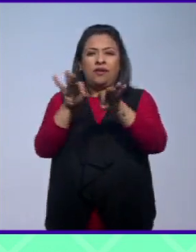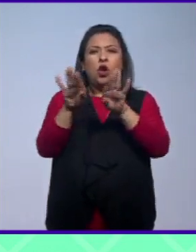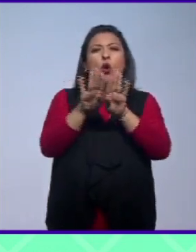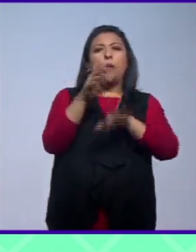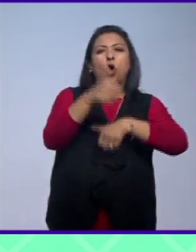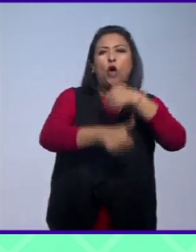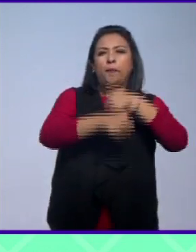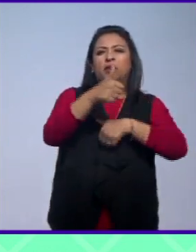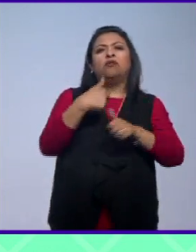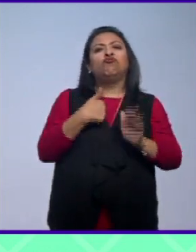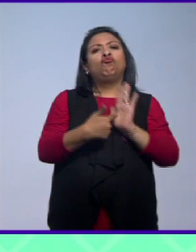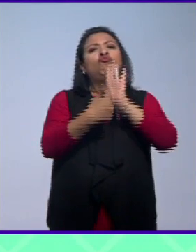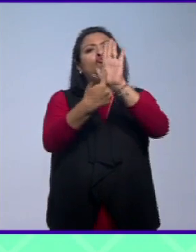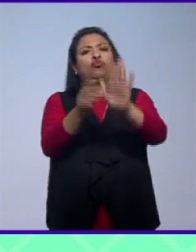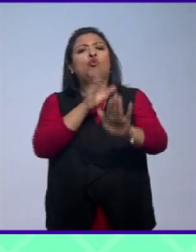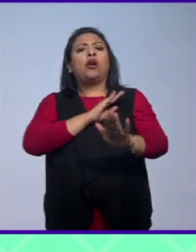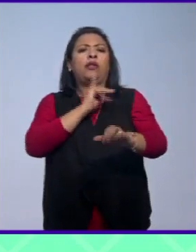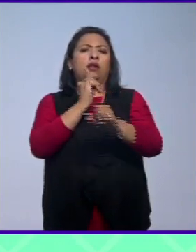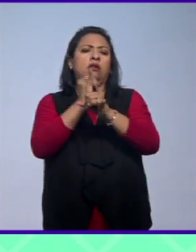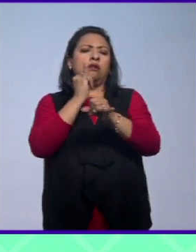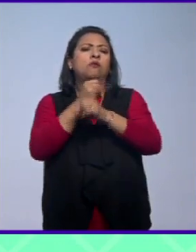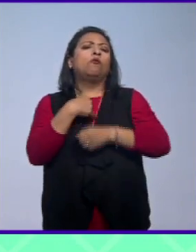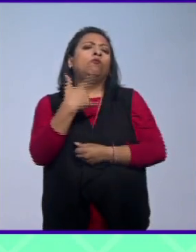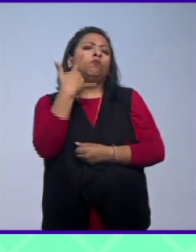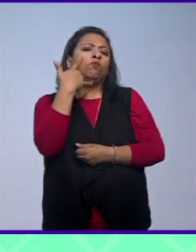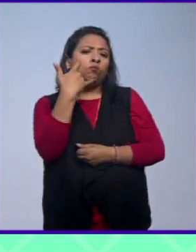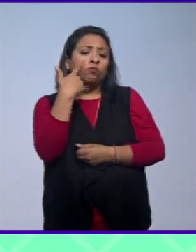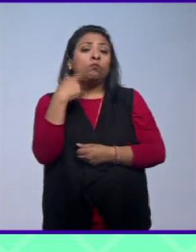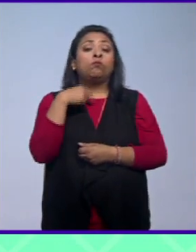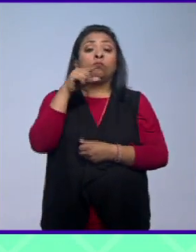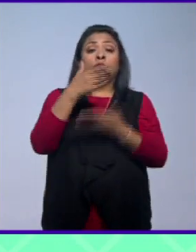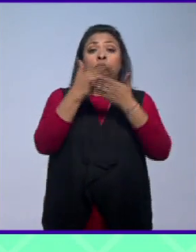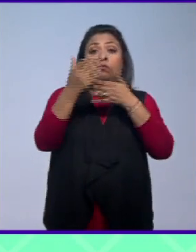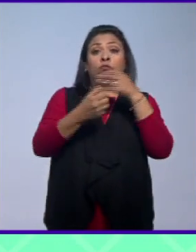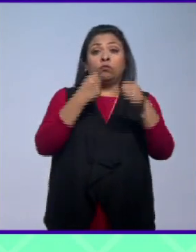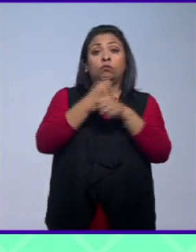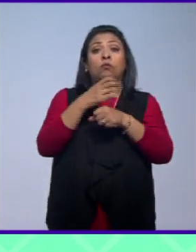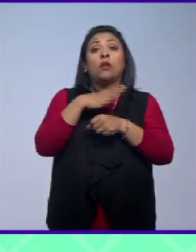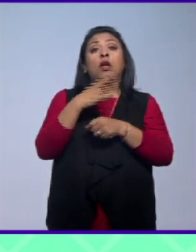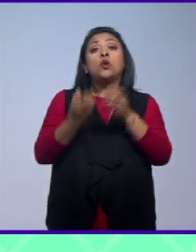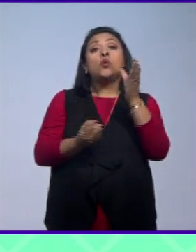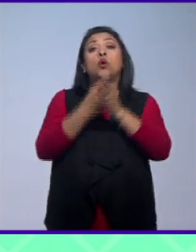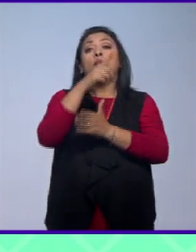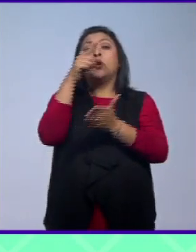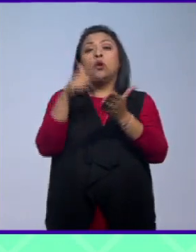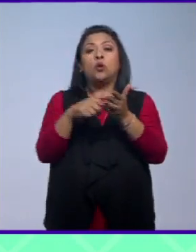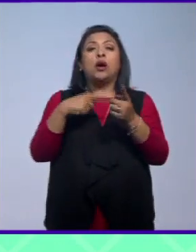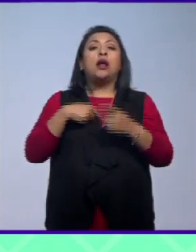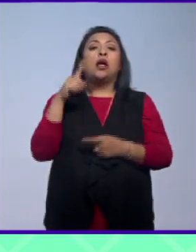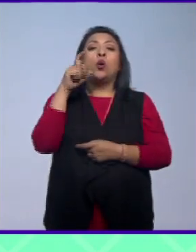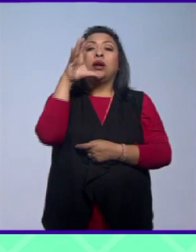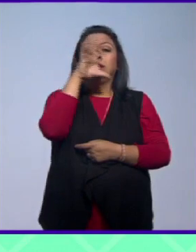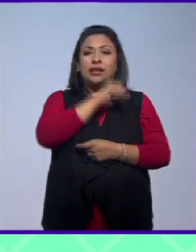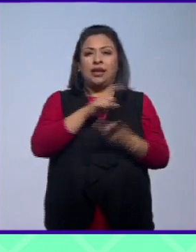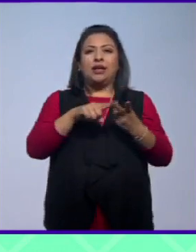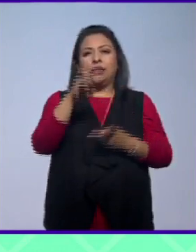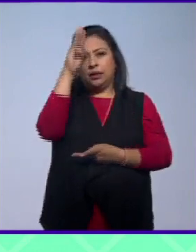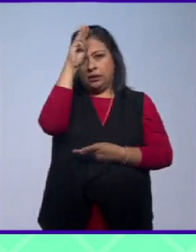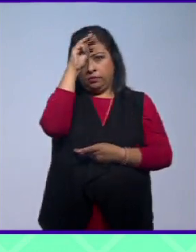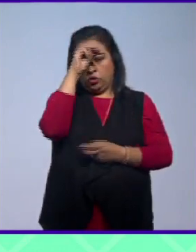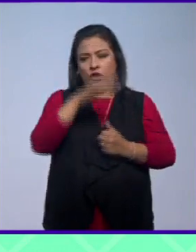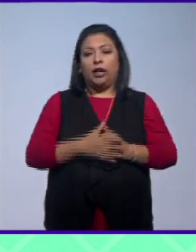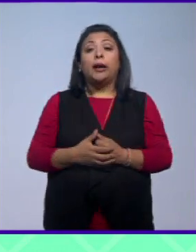pueden ser visualizados en su página de internet. Además, este año llegarán a nuevas sedes Aguas Calientes y Monterrey.